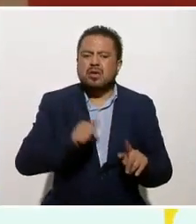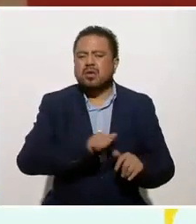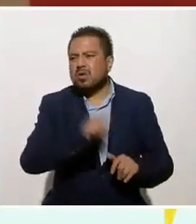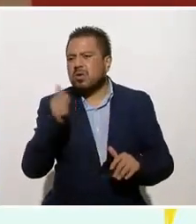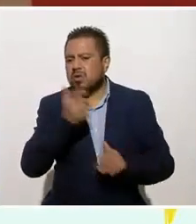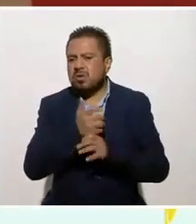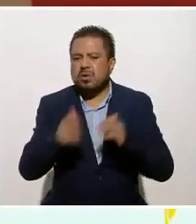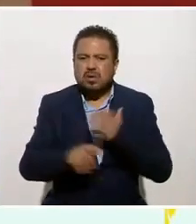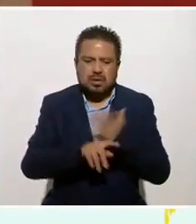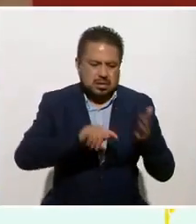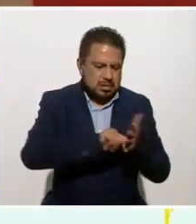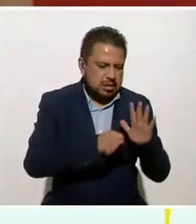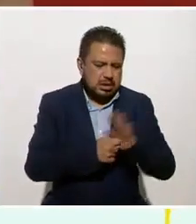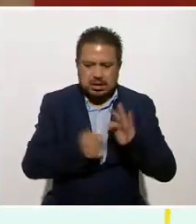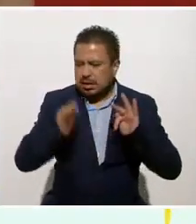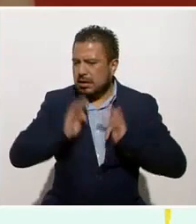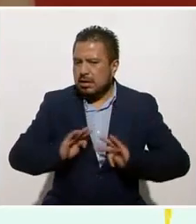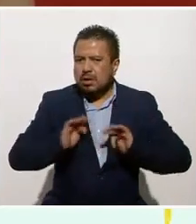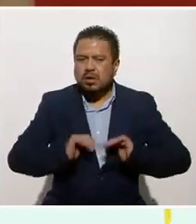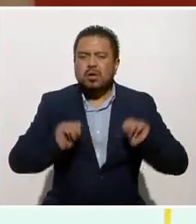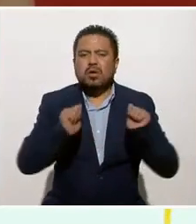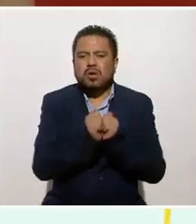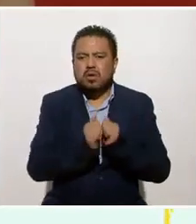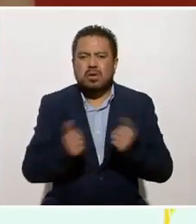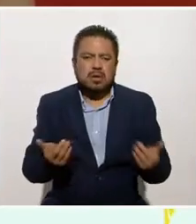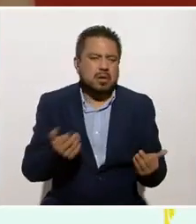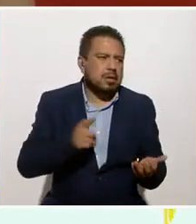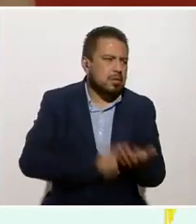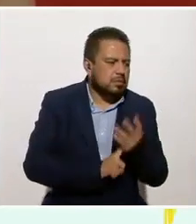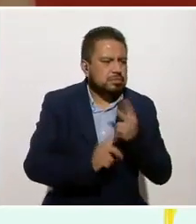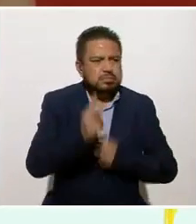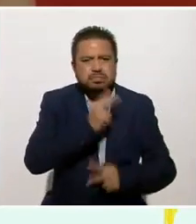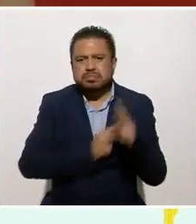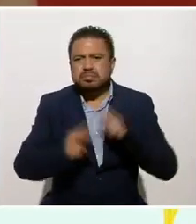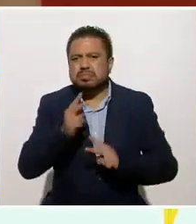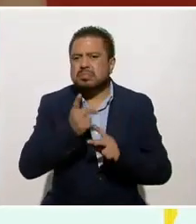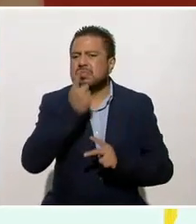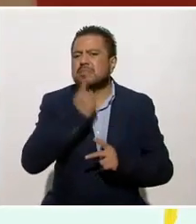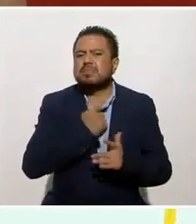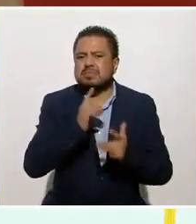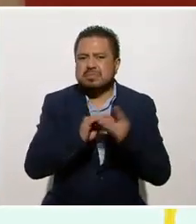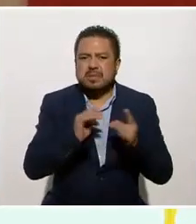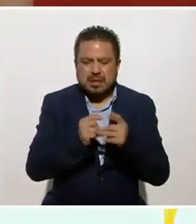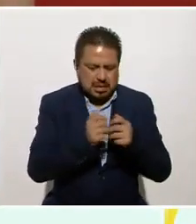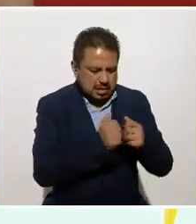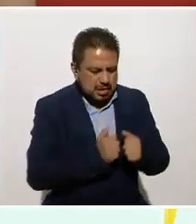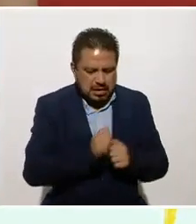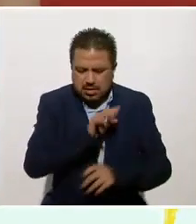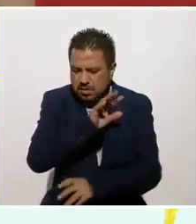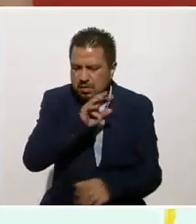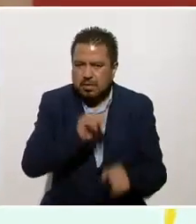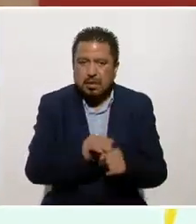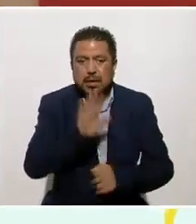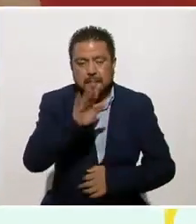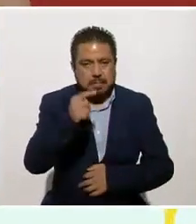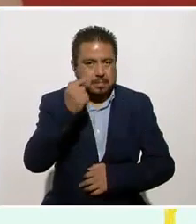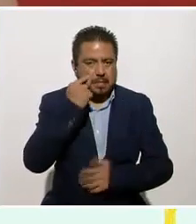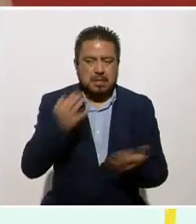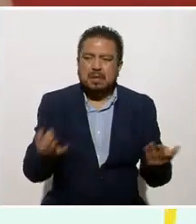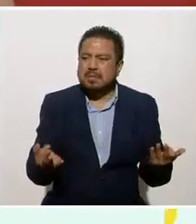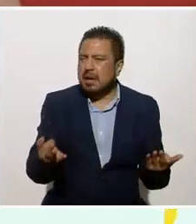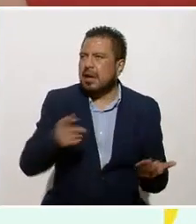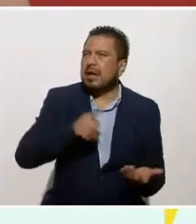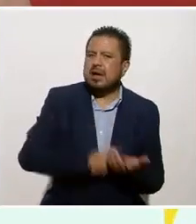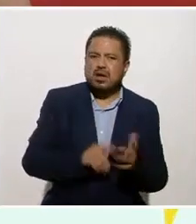técnicas de relajación o con la meditación, lo que nos platicas, la atención plena? Fíjate que la meditación,